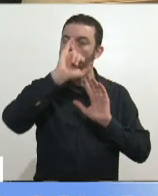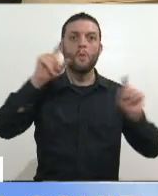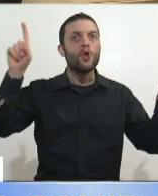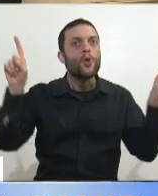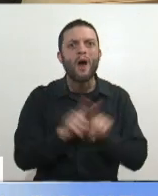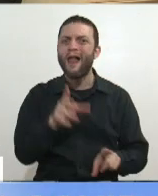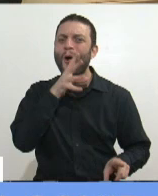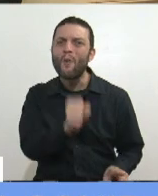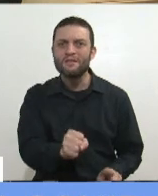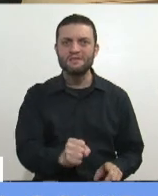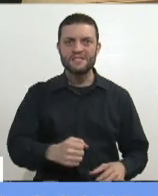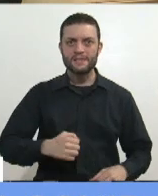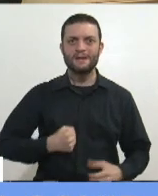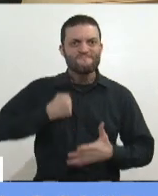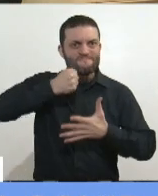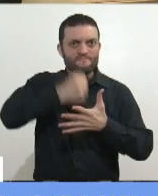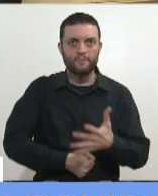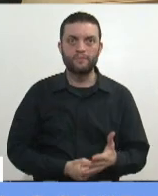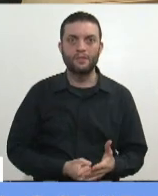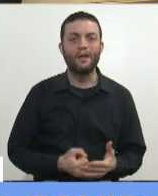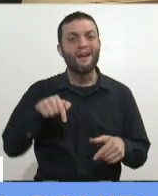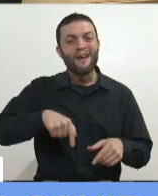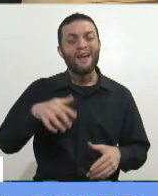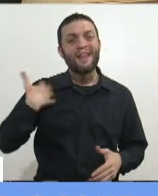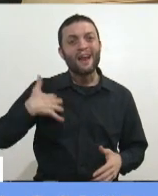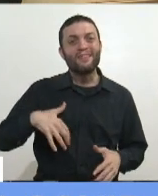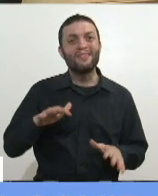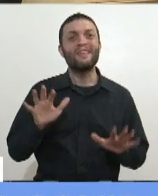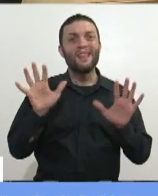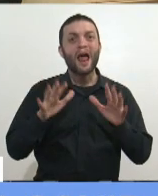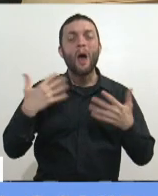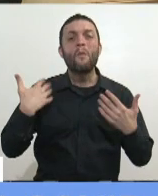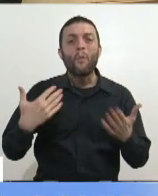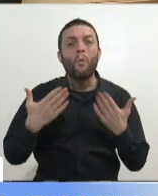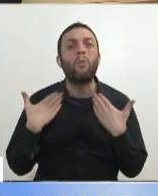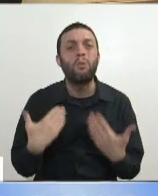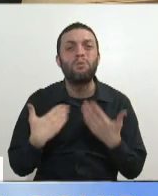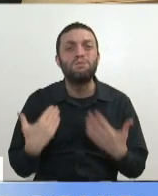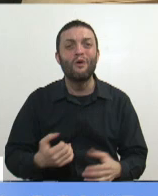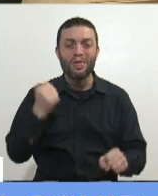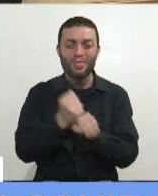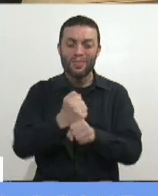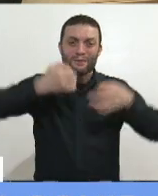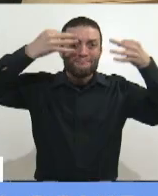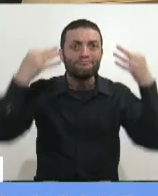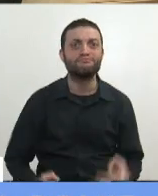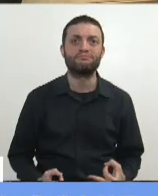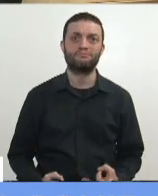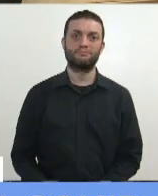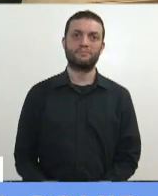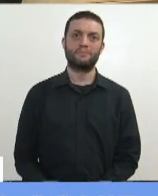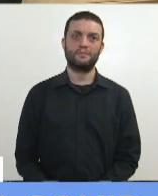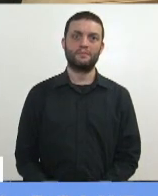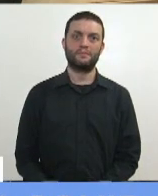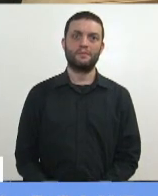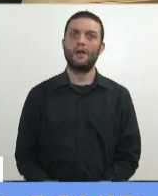Podemos hacer las cosas bien en la Argentina. Podemos hacer las cosas bien. Pero no